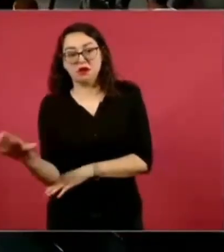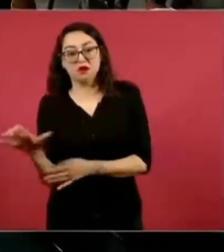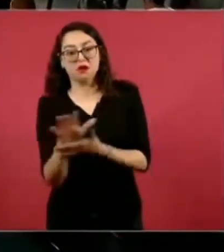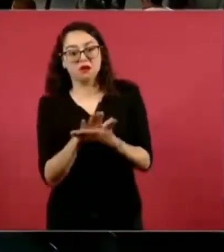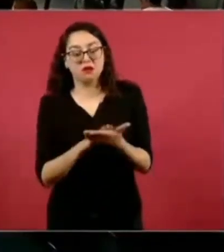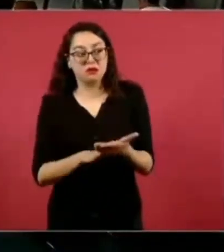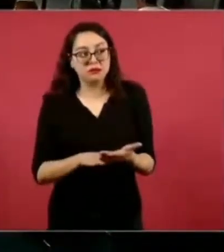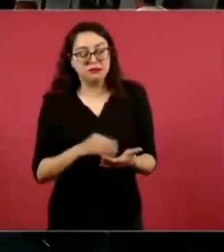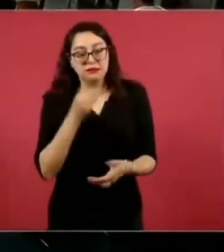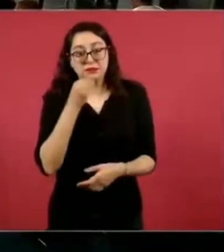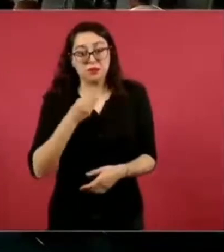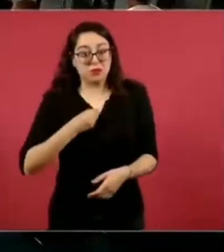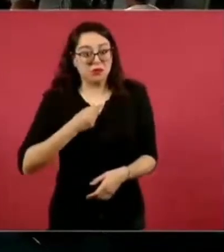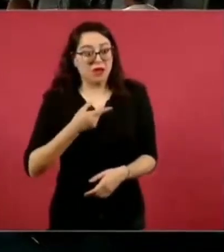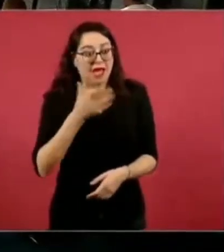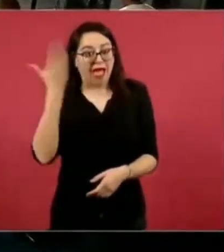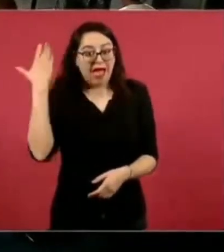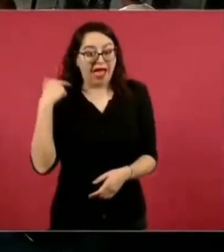jornaleros?